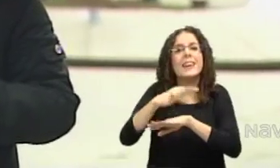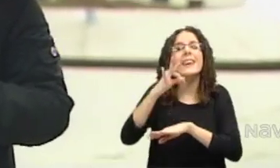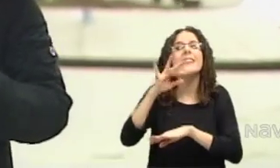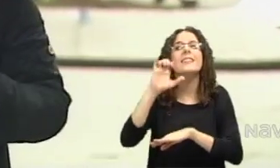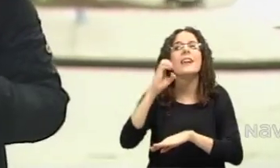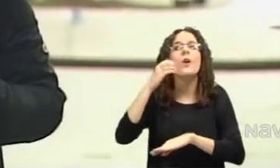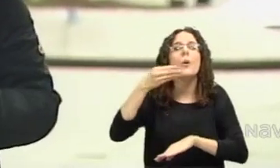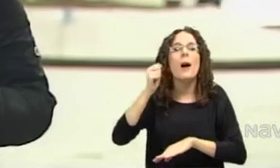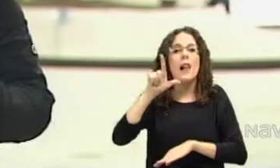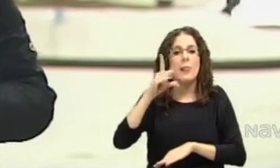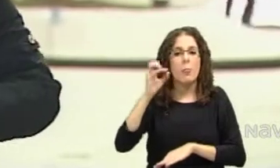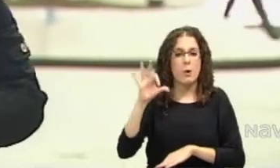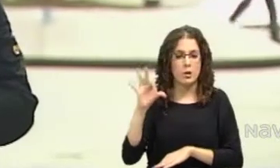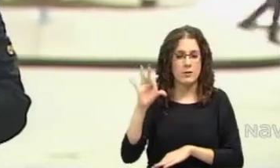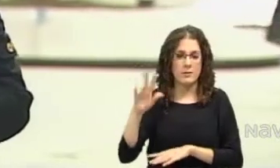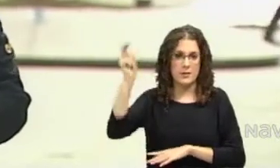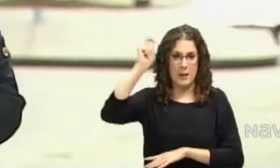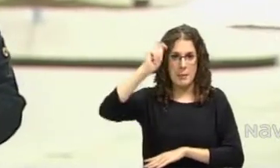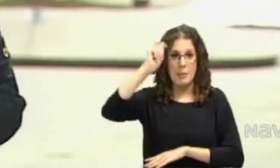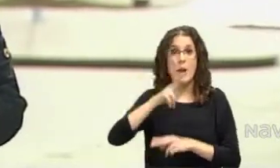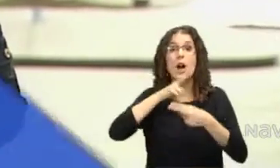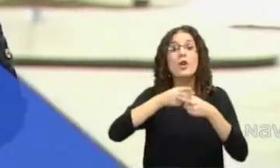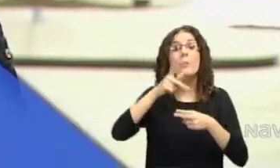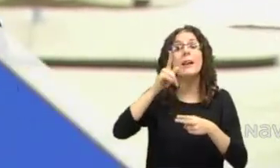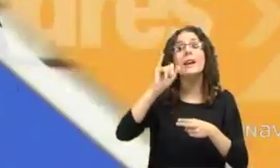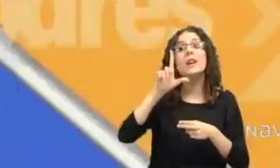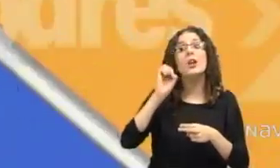Quilorropa y nos ofrece una manera diferente de vender.